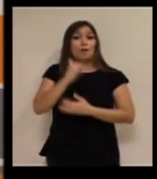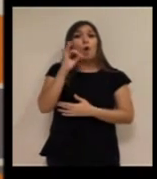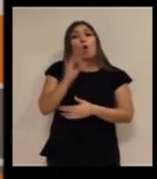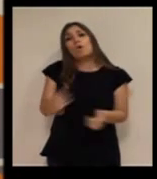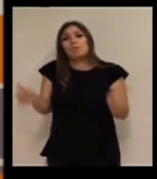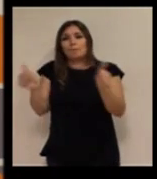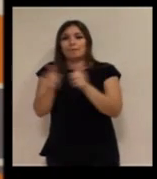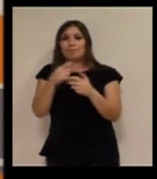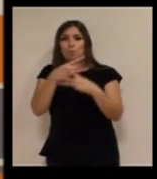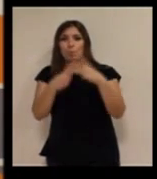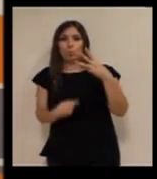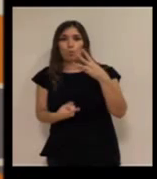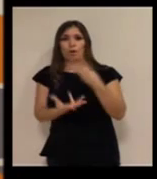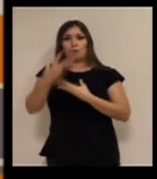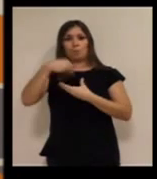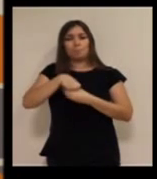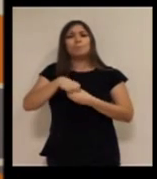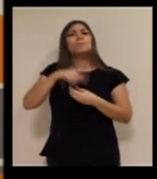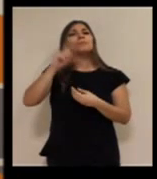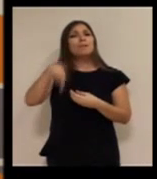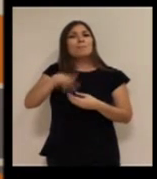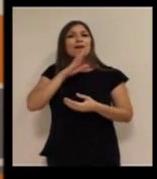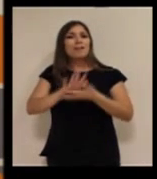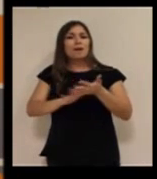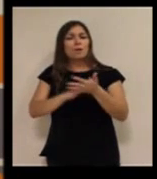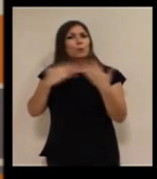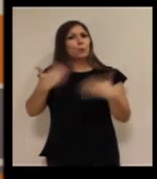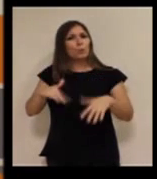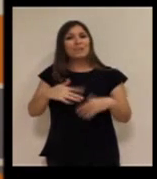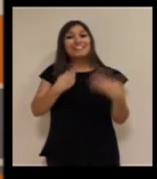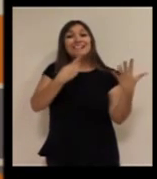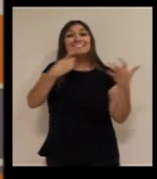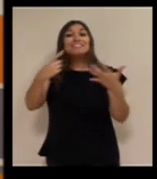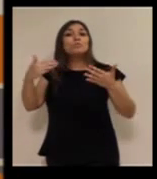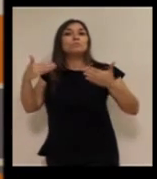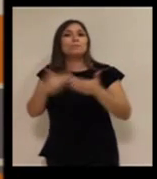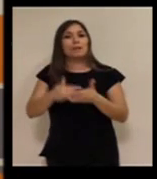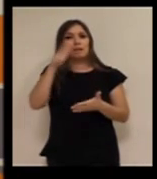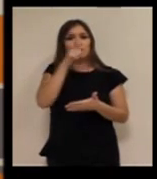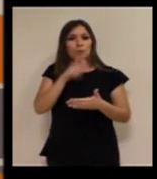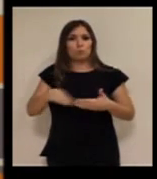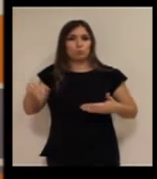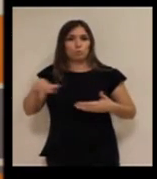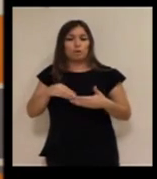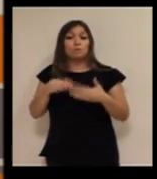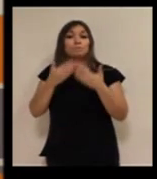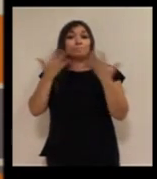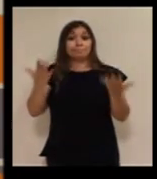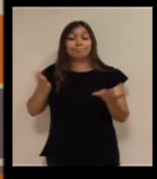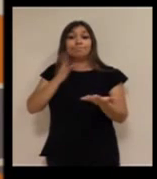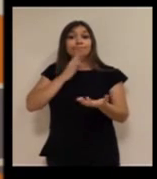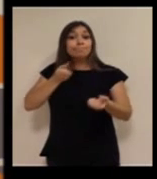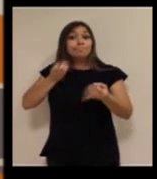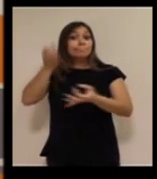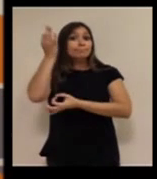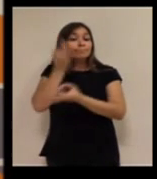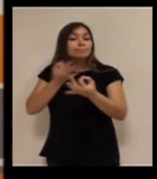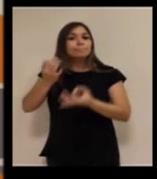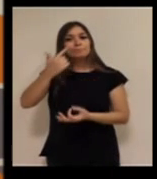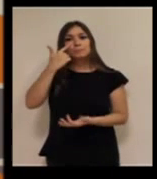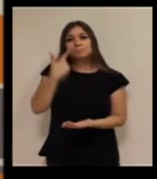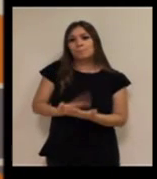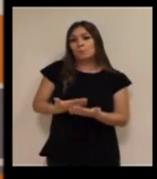dependencia. Pero por otra parte estábamos hablando de la gran cifra de los 600.000. Por lo cual aquí hay, son